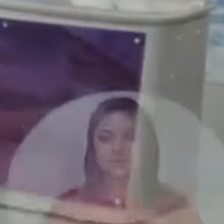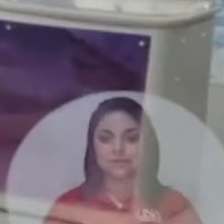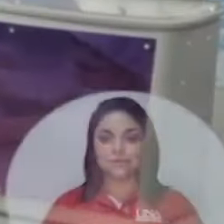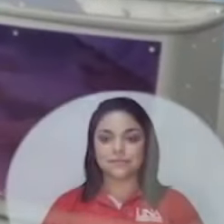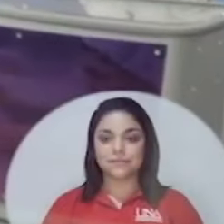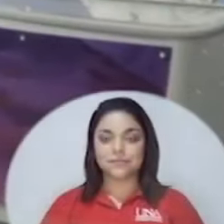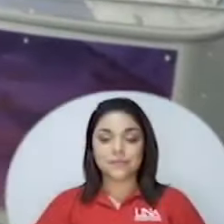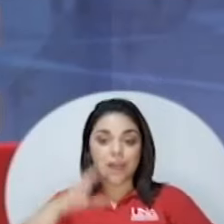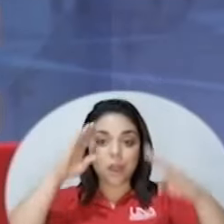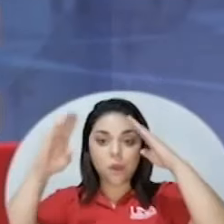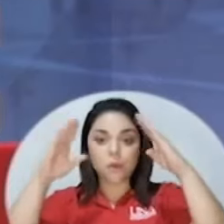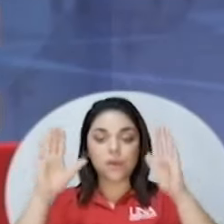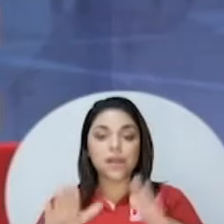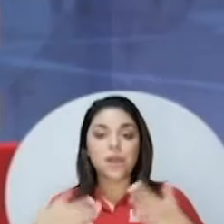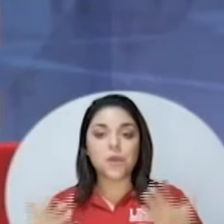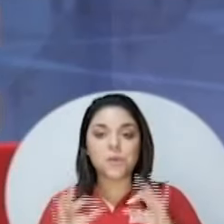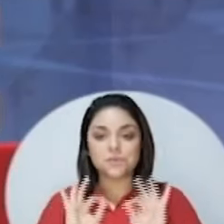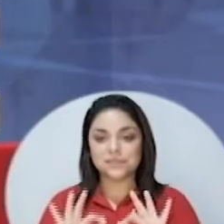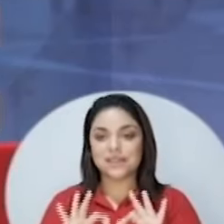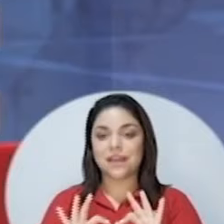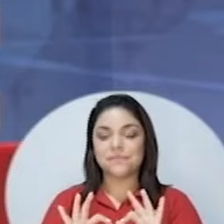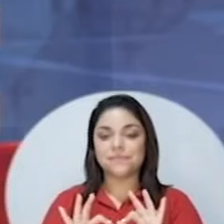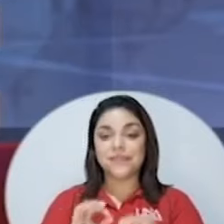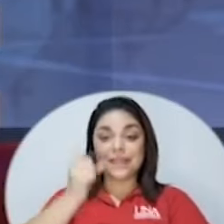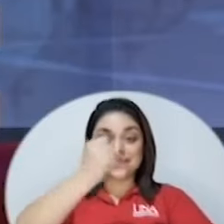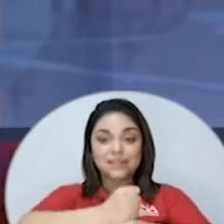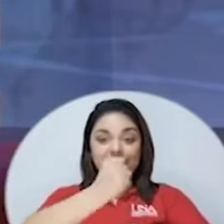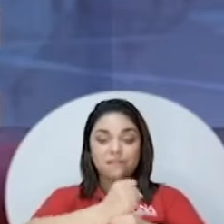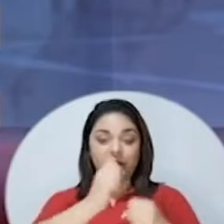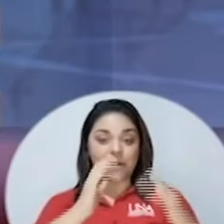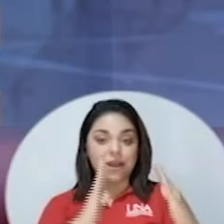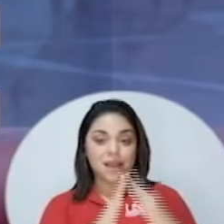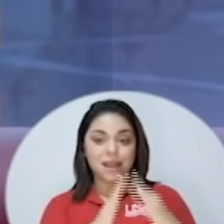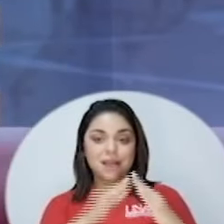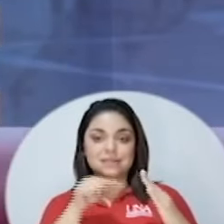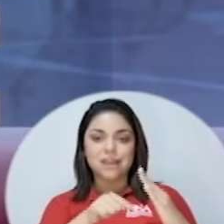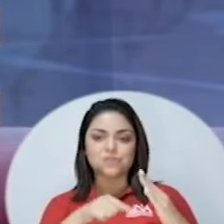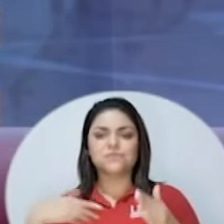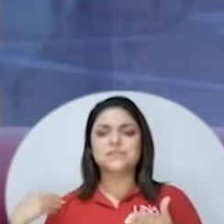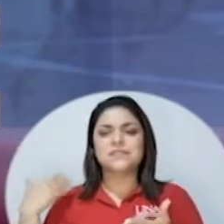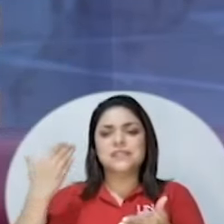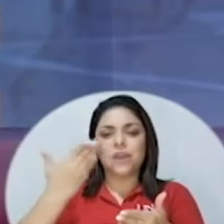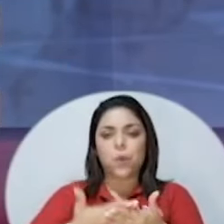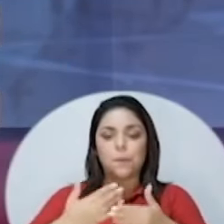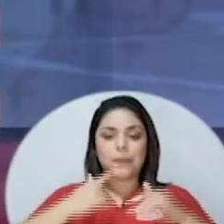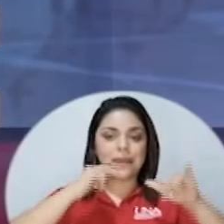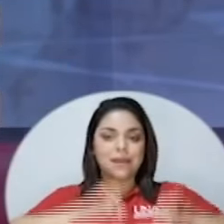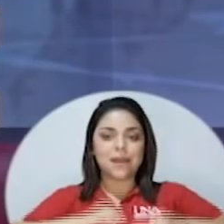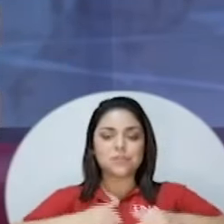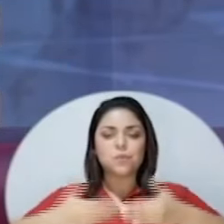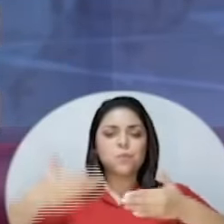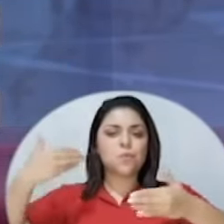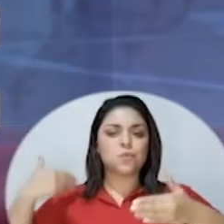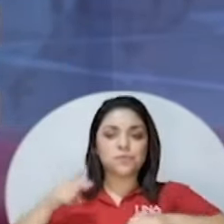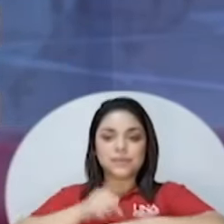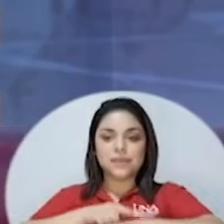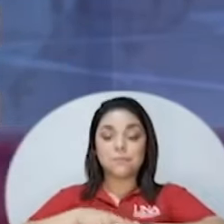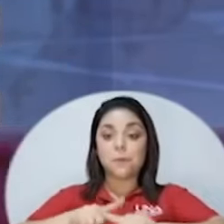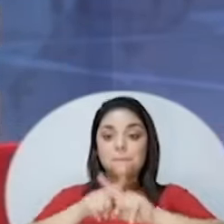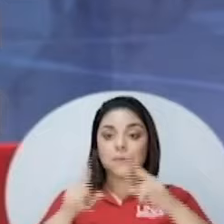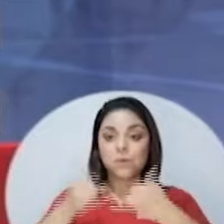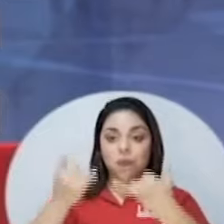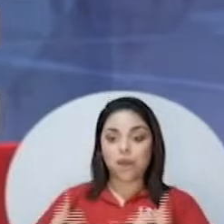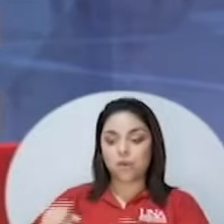Hola que tal el teletrabajo llegó para quedarse hace mucho tiempo pero con la pandemia por la COVID-19 pues es una